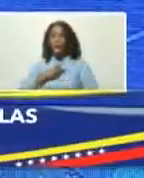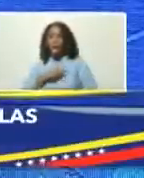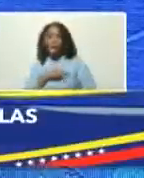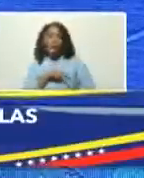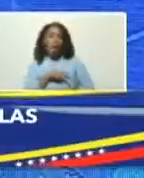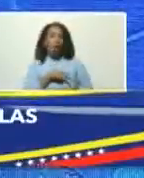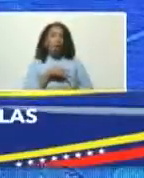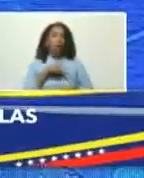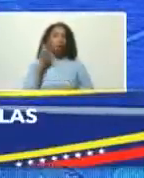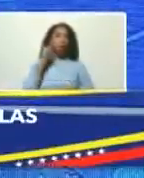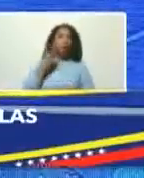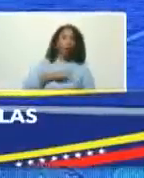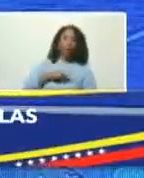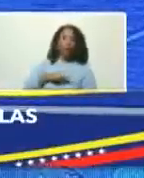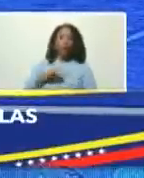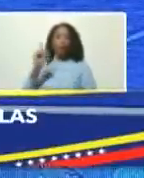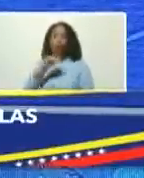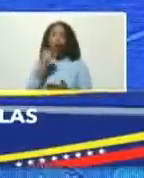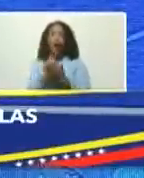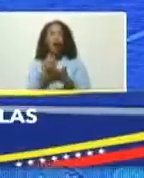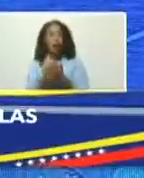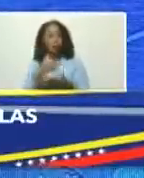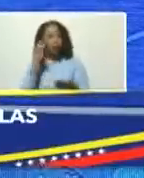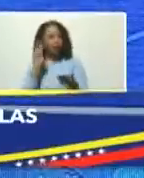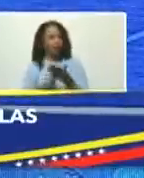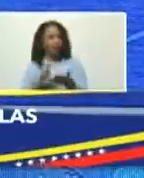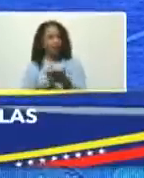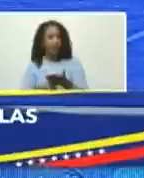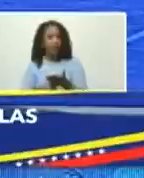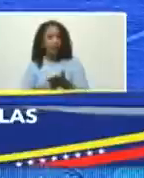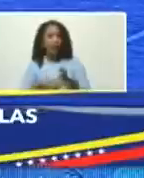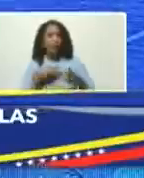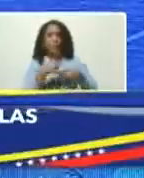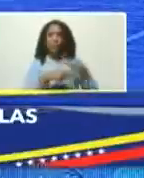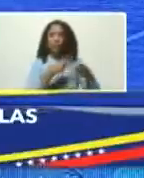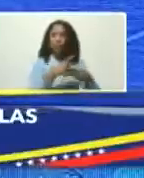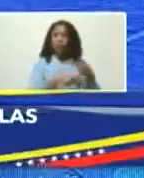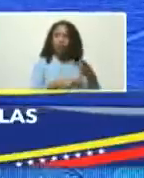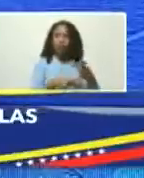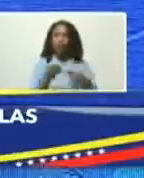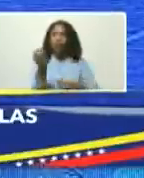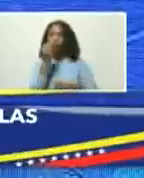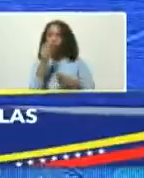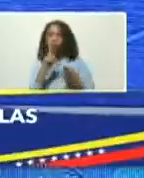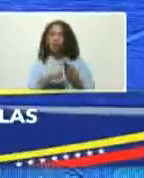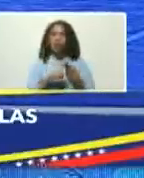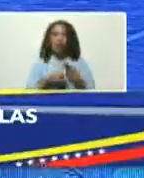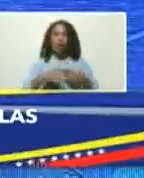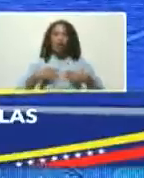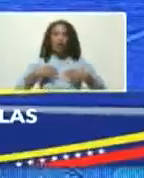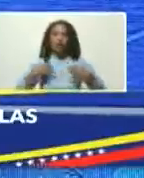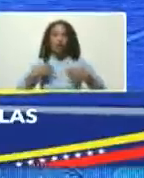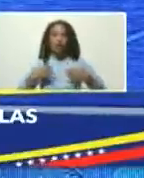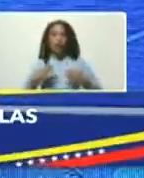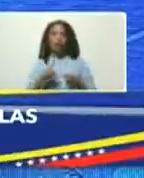sino la economía real la que produce comida ropa